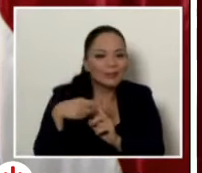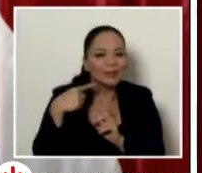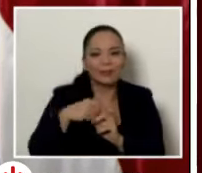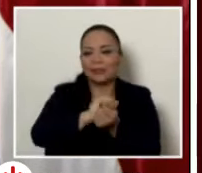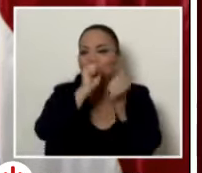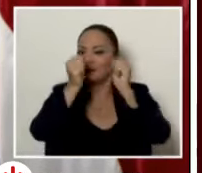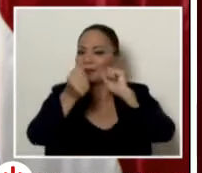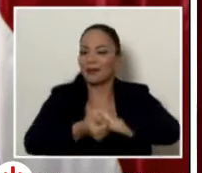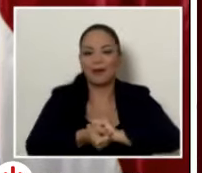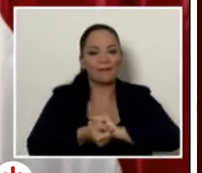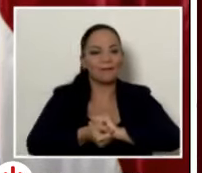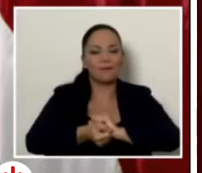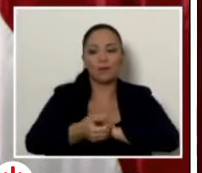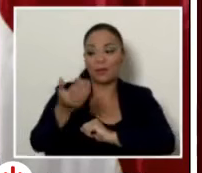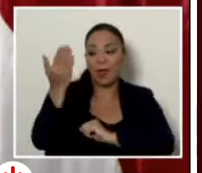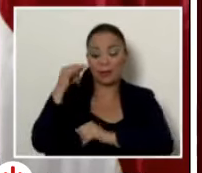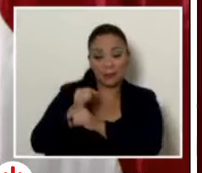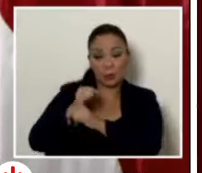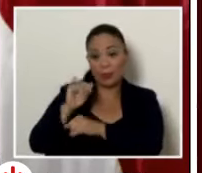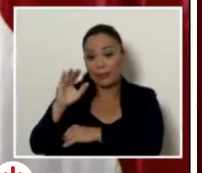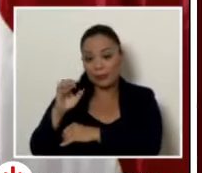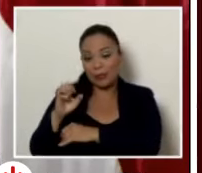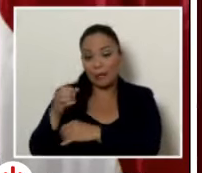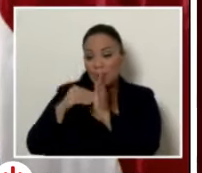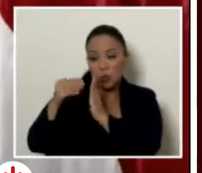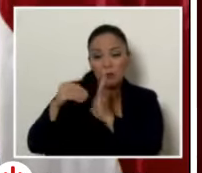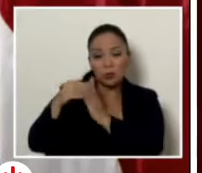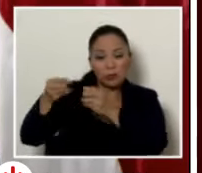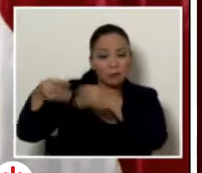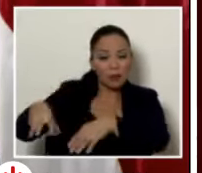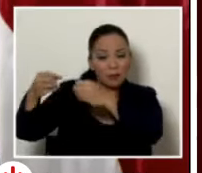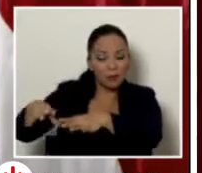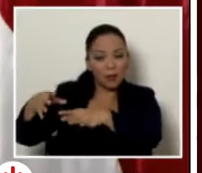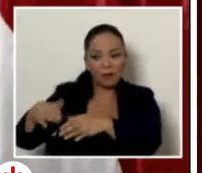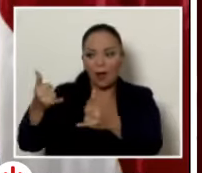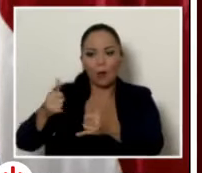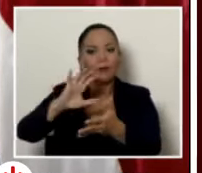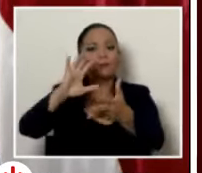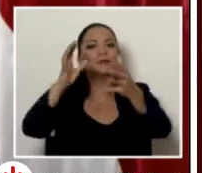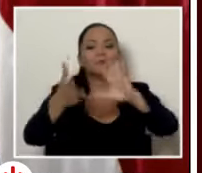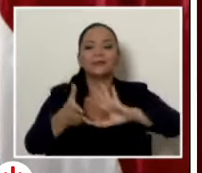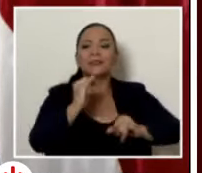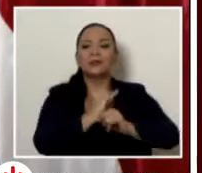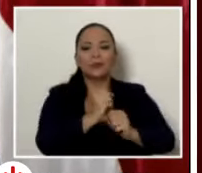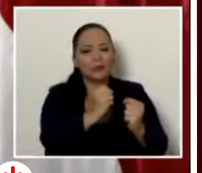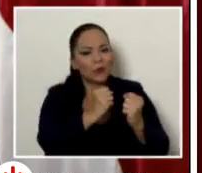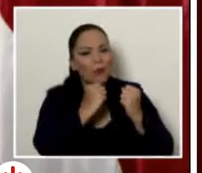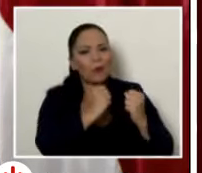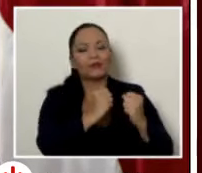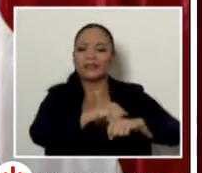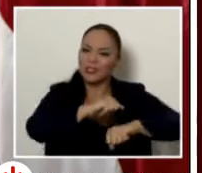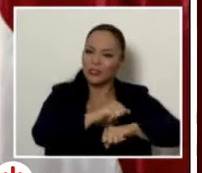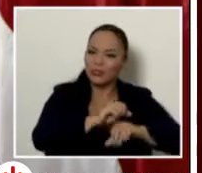institución que perdía miles de millones al año, hoy es una institución robusta y sólida. Así es que manténganse